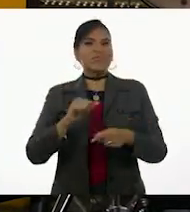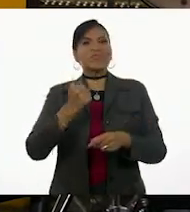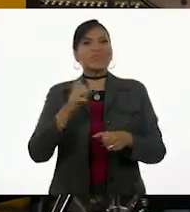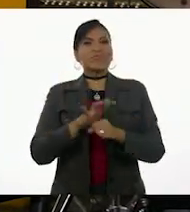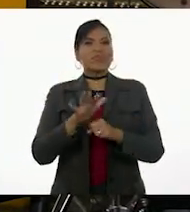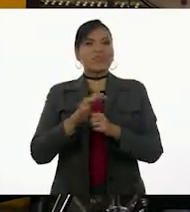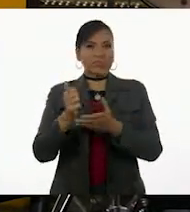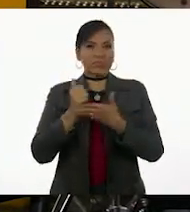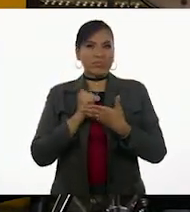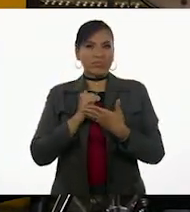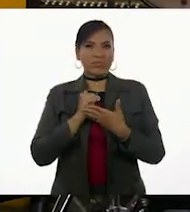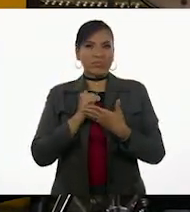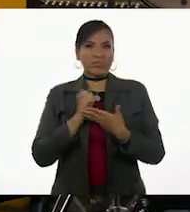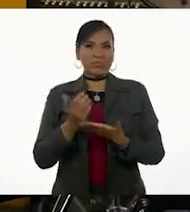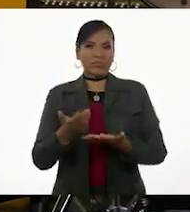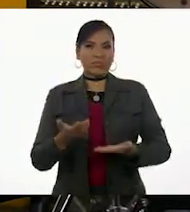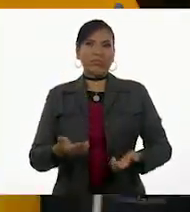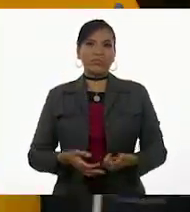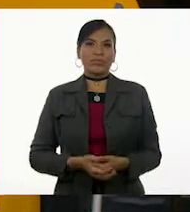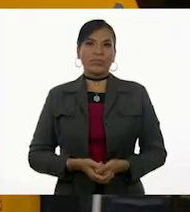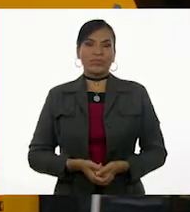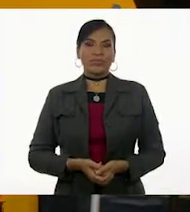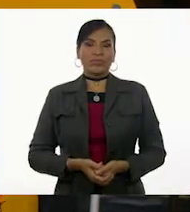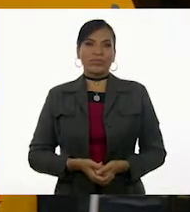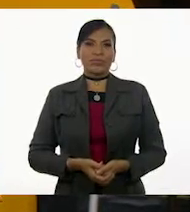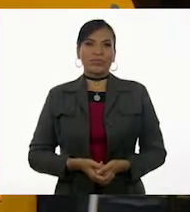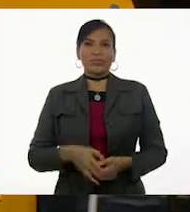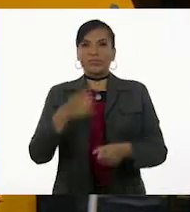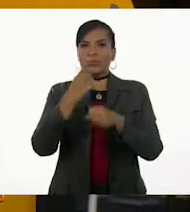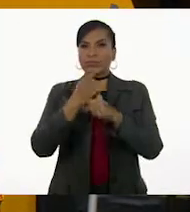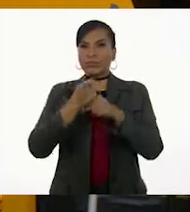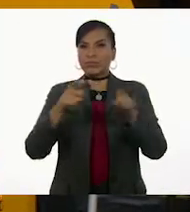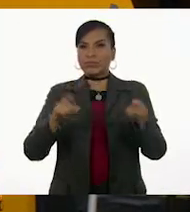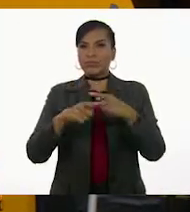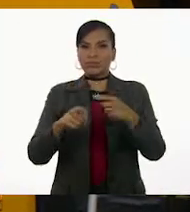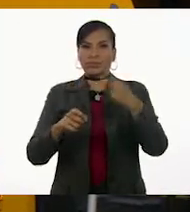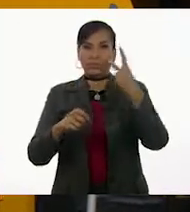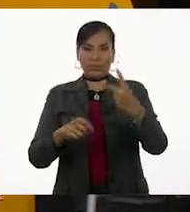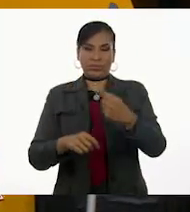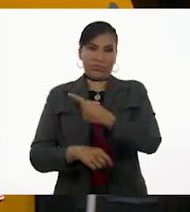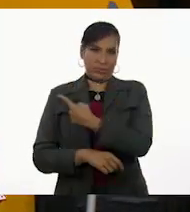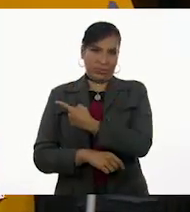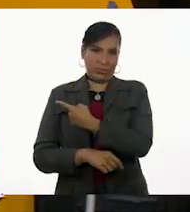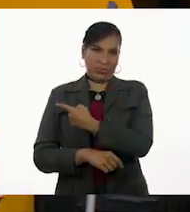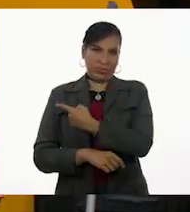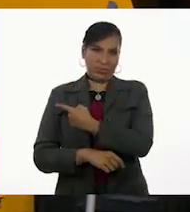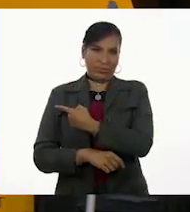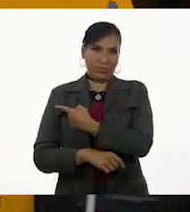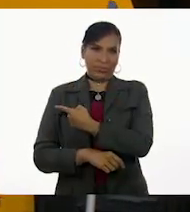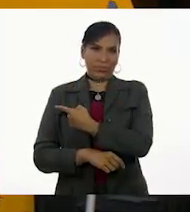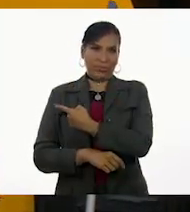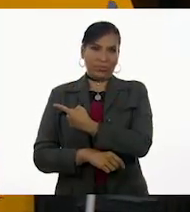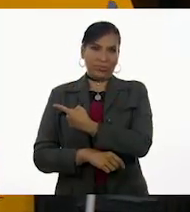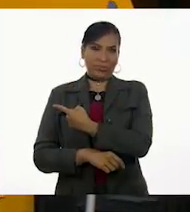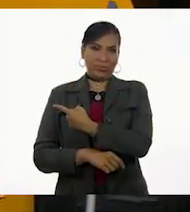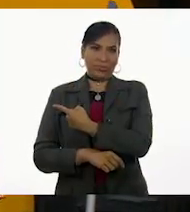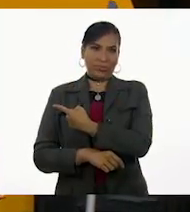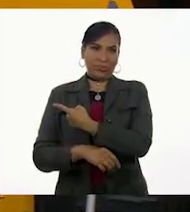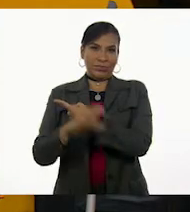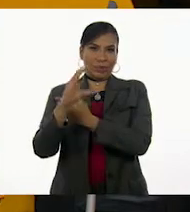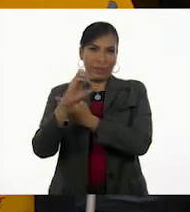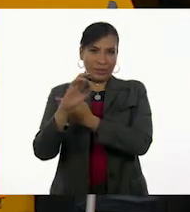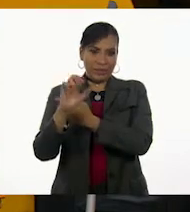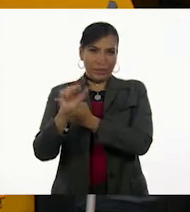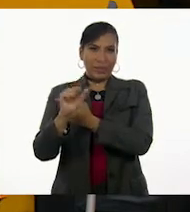Ayúdanos tú, Osvaldo, con la rítmica. En el primer compás, dos corcheas, silencio de corchea, corchea, silencio de